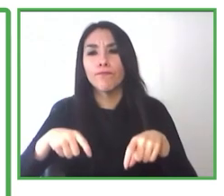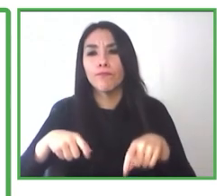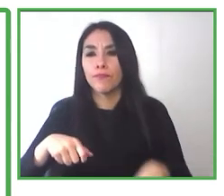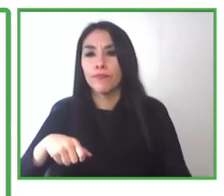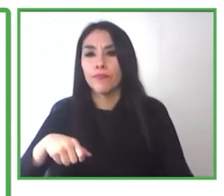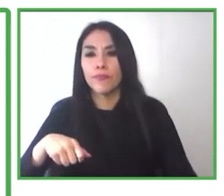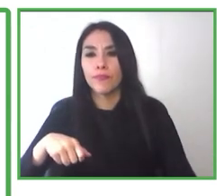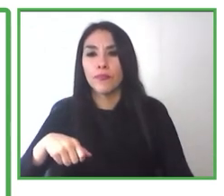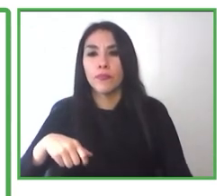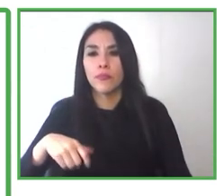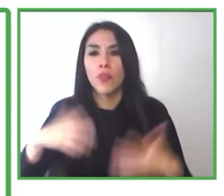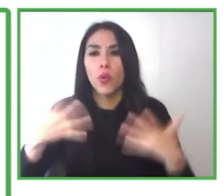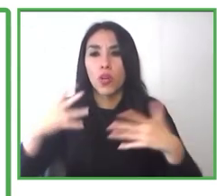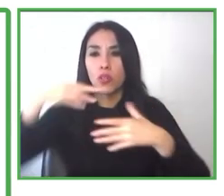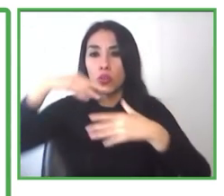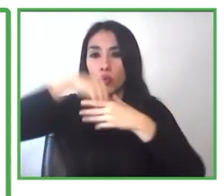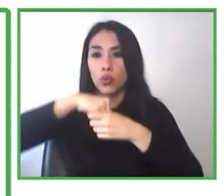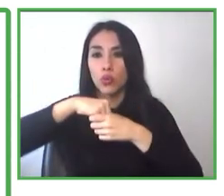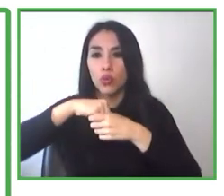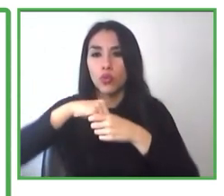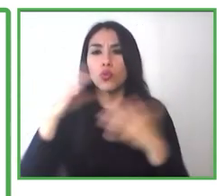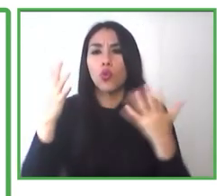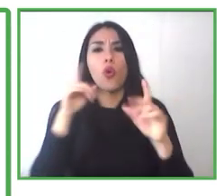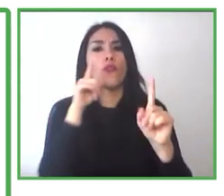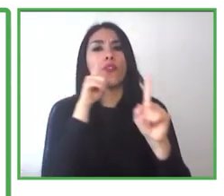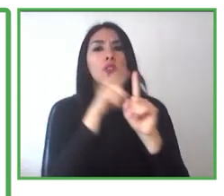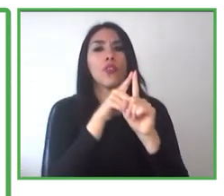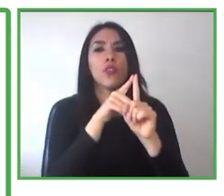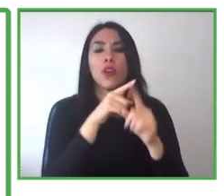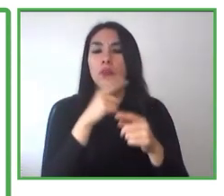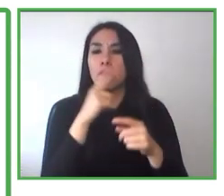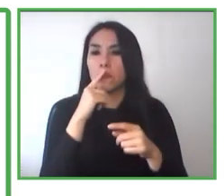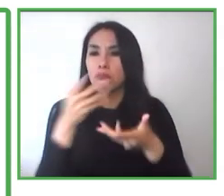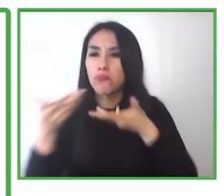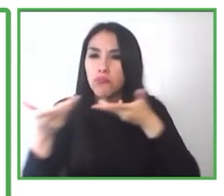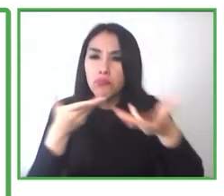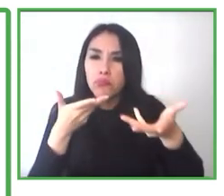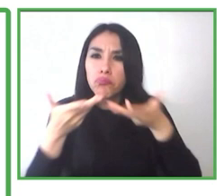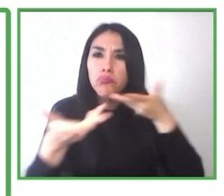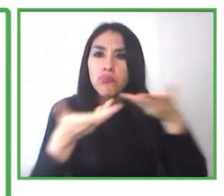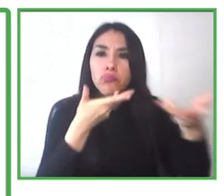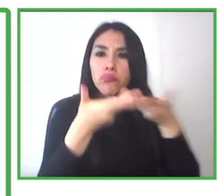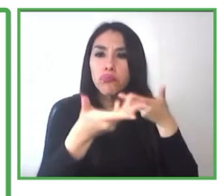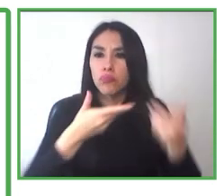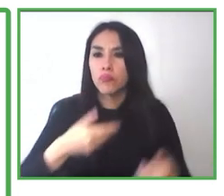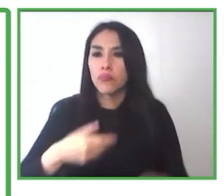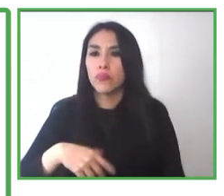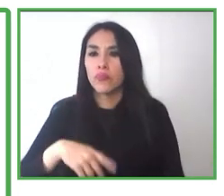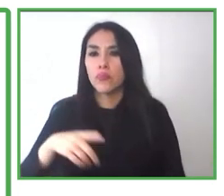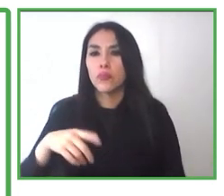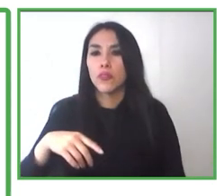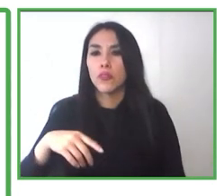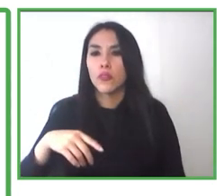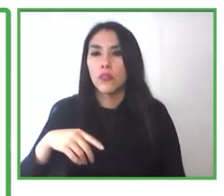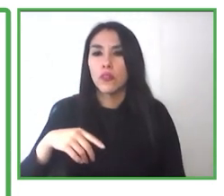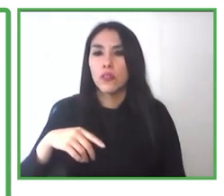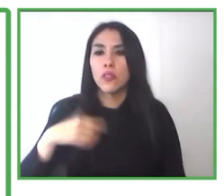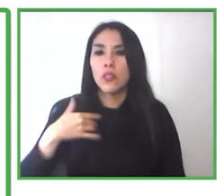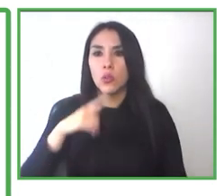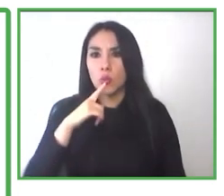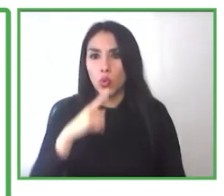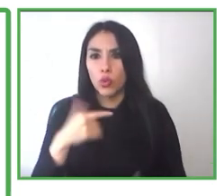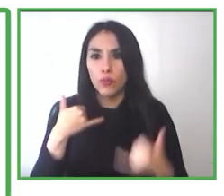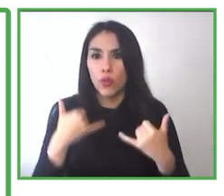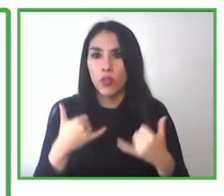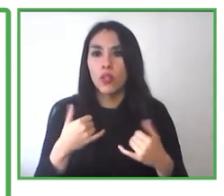herramientas para hacer ajustes razonables, que de repente muchas empresas consideran que tienen que hacer